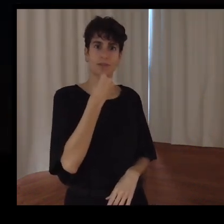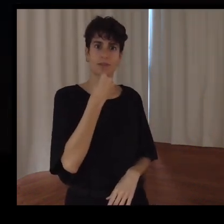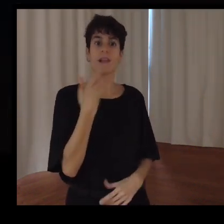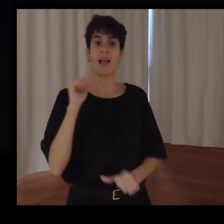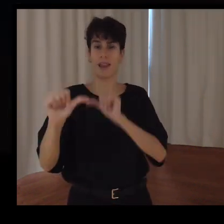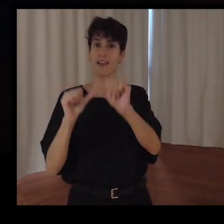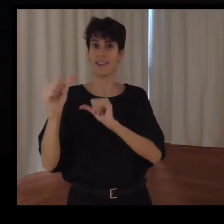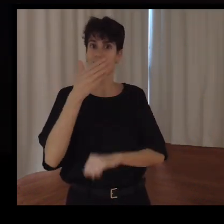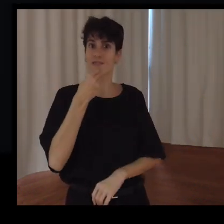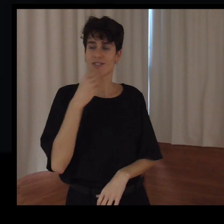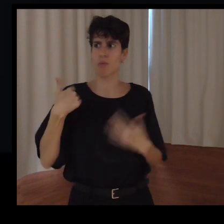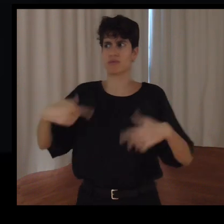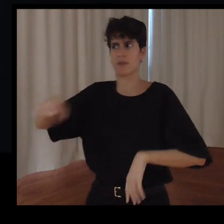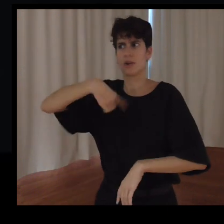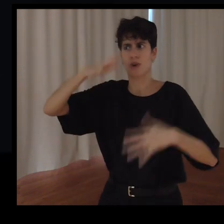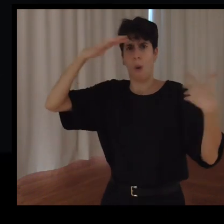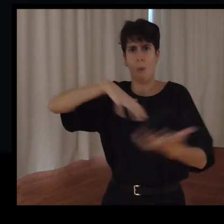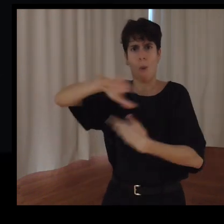¡Habremos liado! ¡Guau!